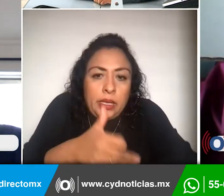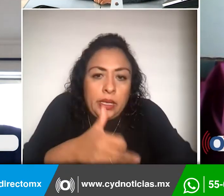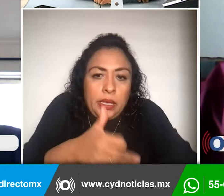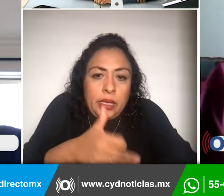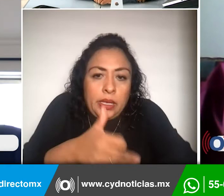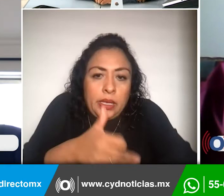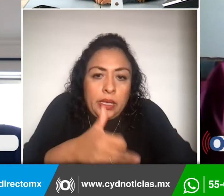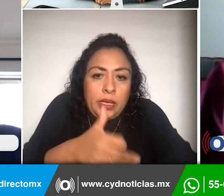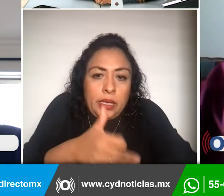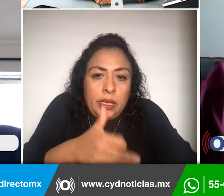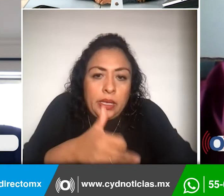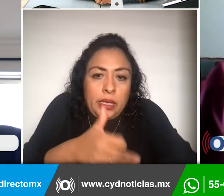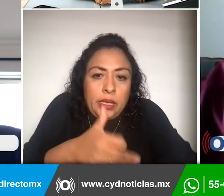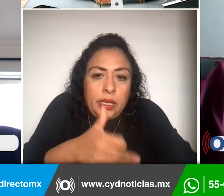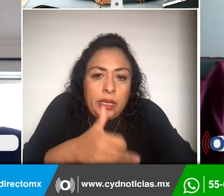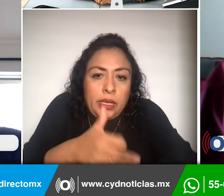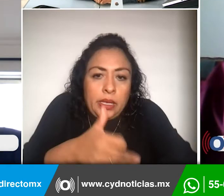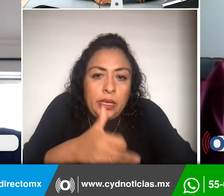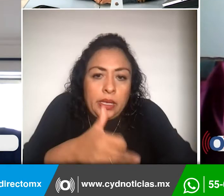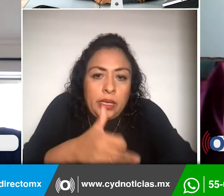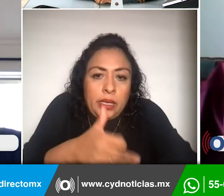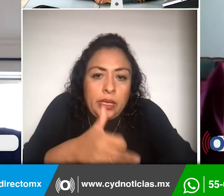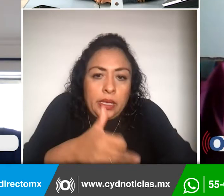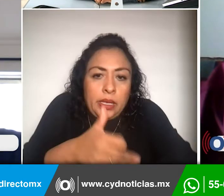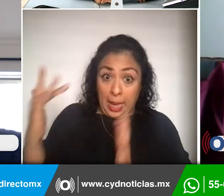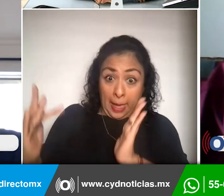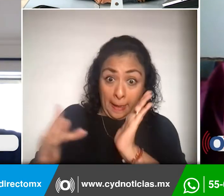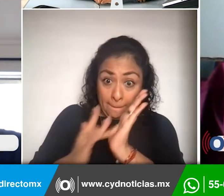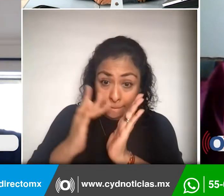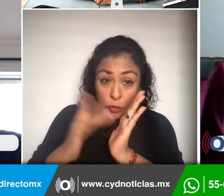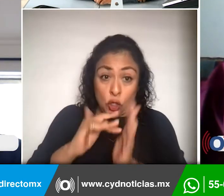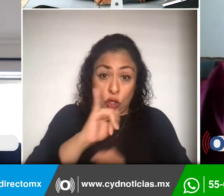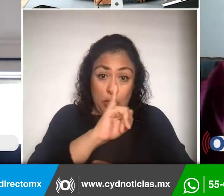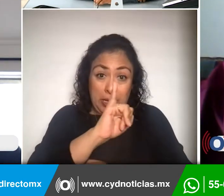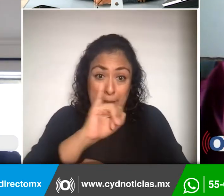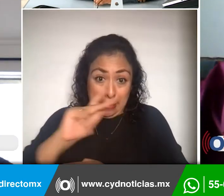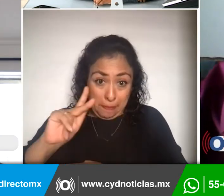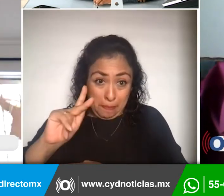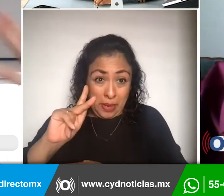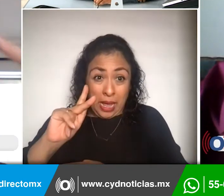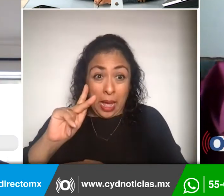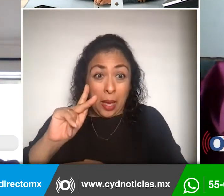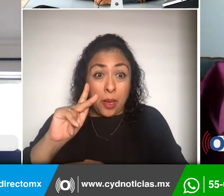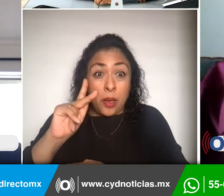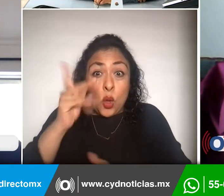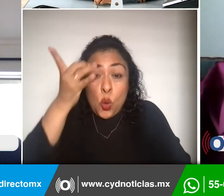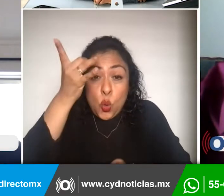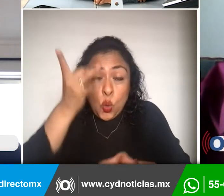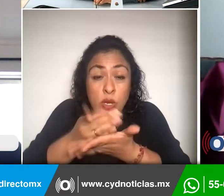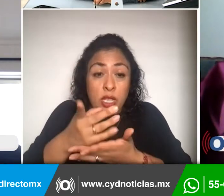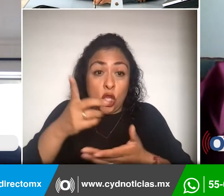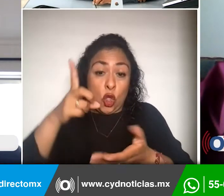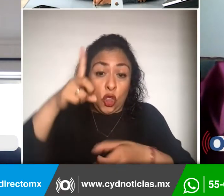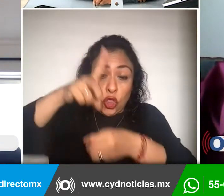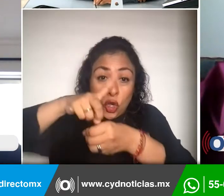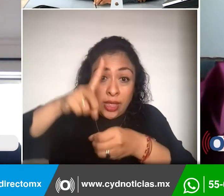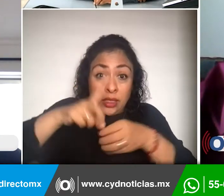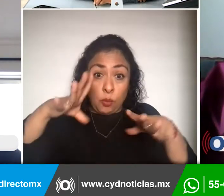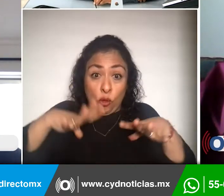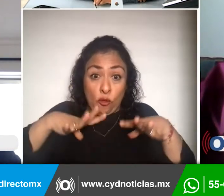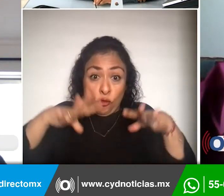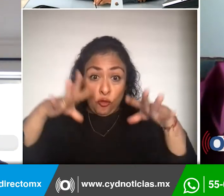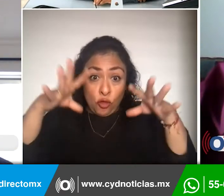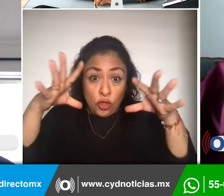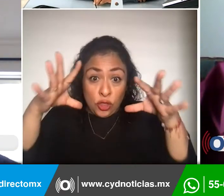para alguien... Miren, si quieren apoyar, y como dijo Emilio, no solo recibe donativos de fundaciones y empresas que sean